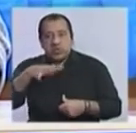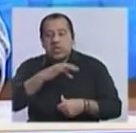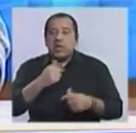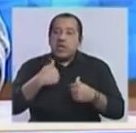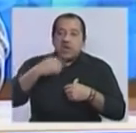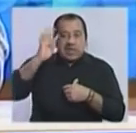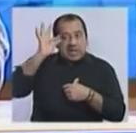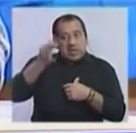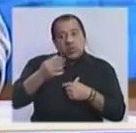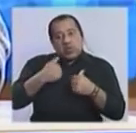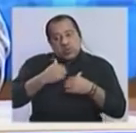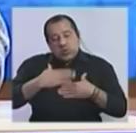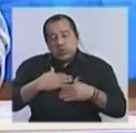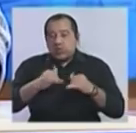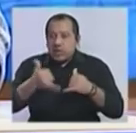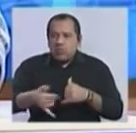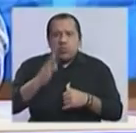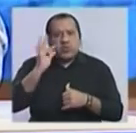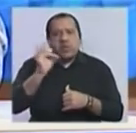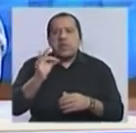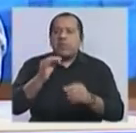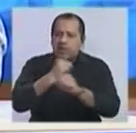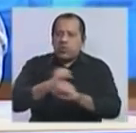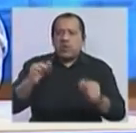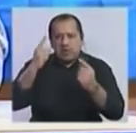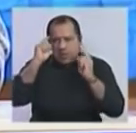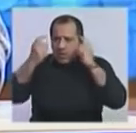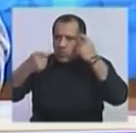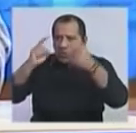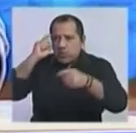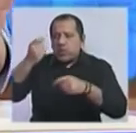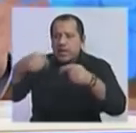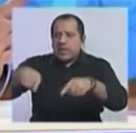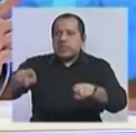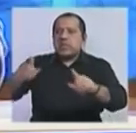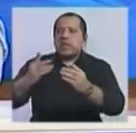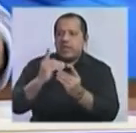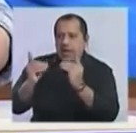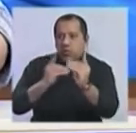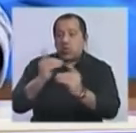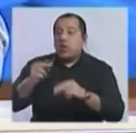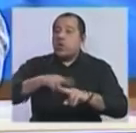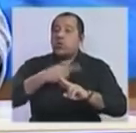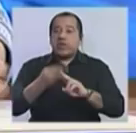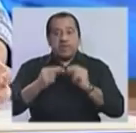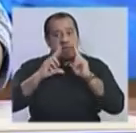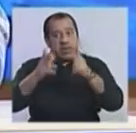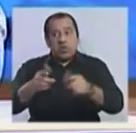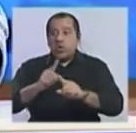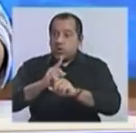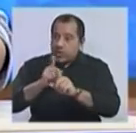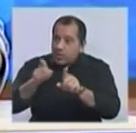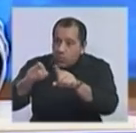las posibilidades y las capacidades de contribuir enormemente a esos diálogos. Reitero, no es lo mismo que estos